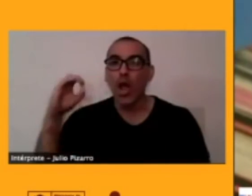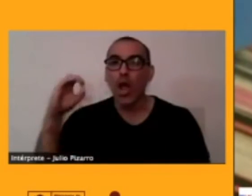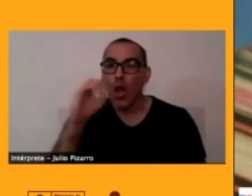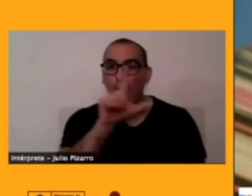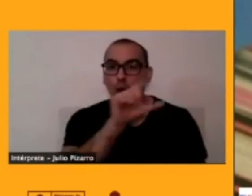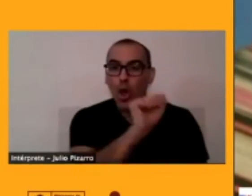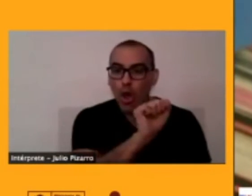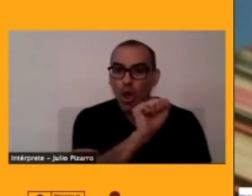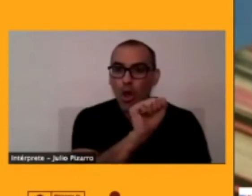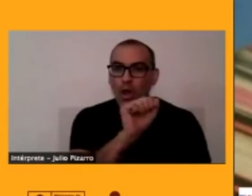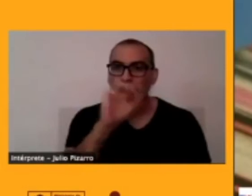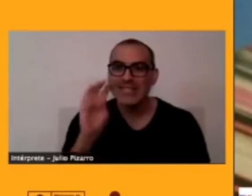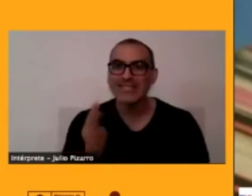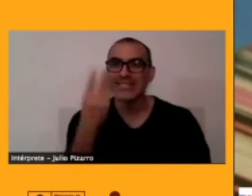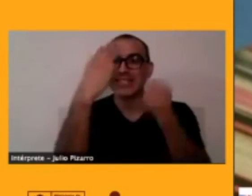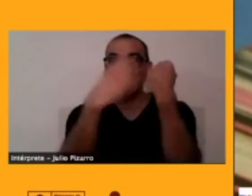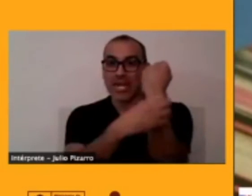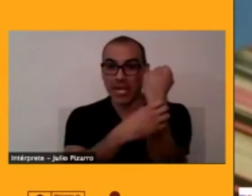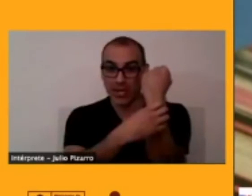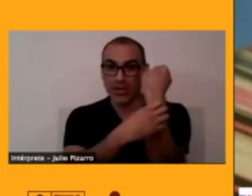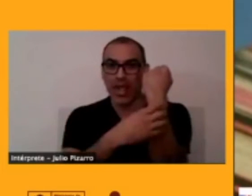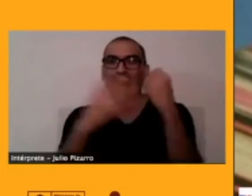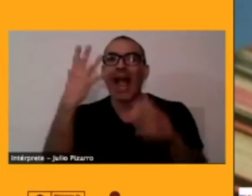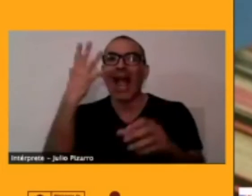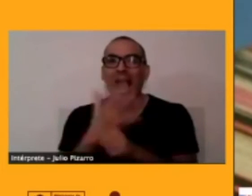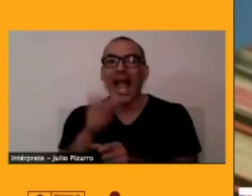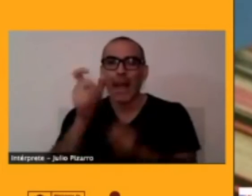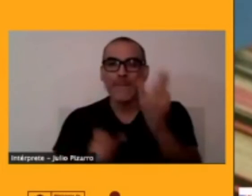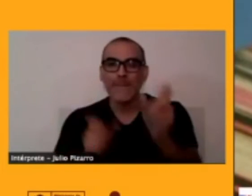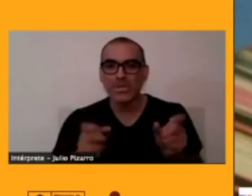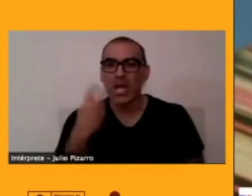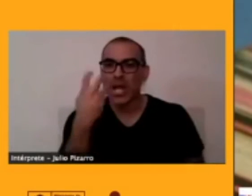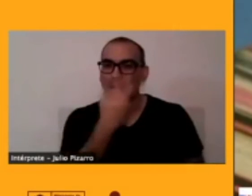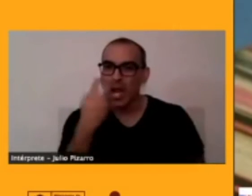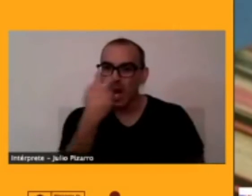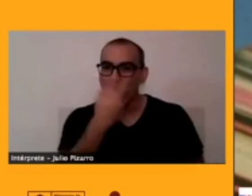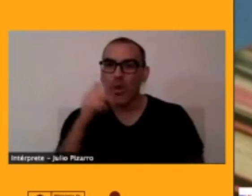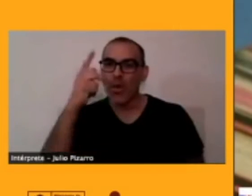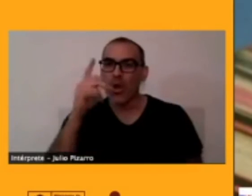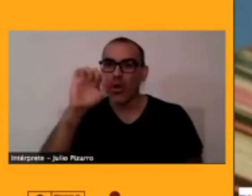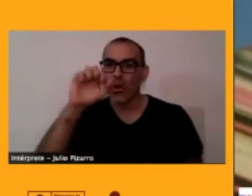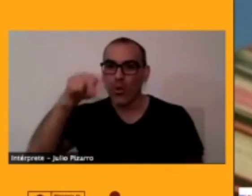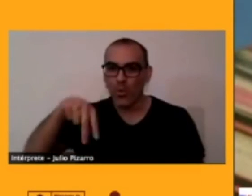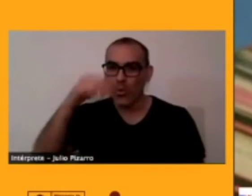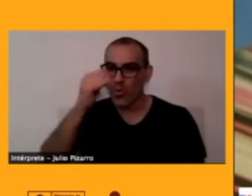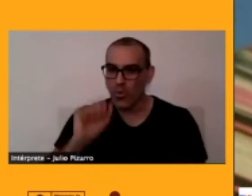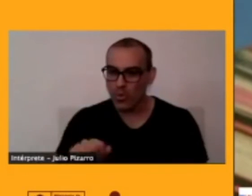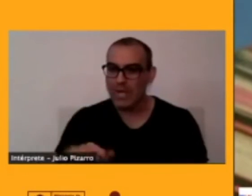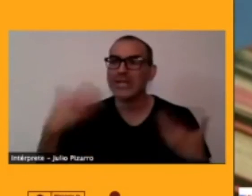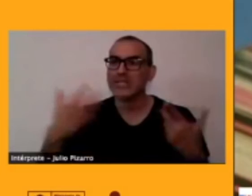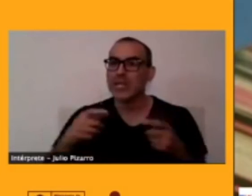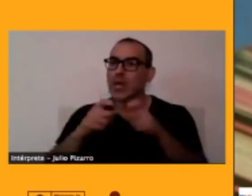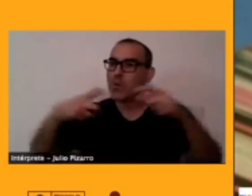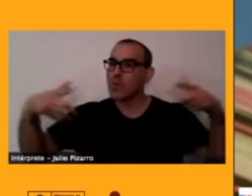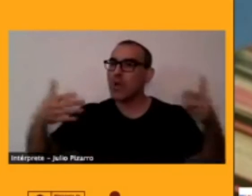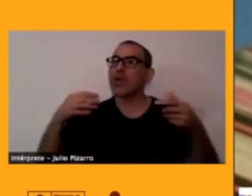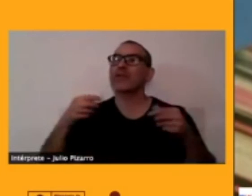también usaba la lengua cunsa. Y es por eso que lo expandí a la lengua cunsa de Atacama.